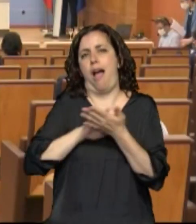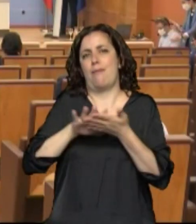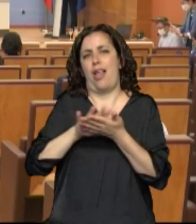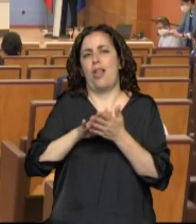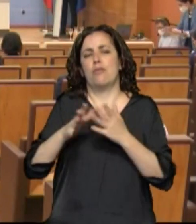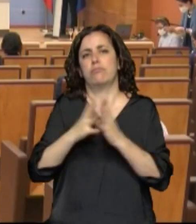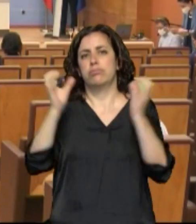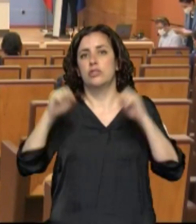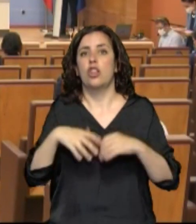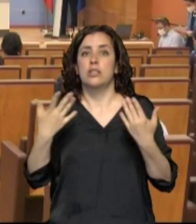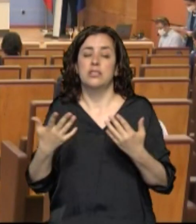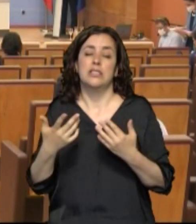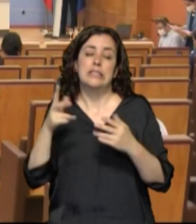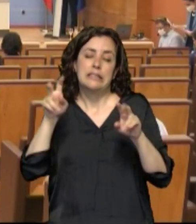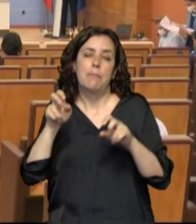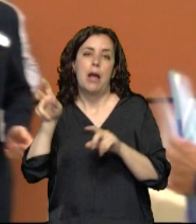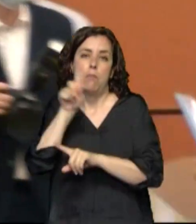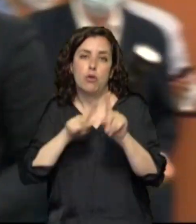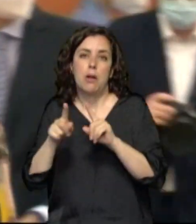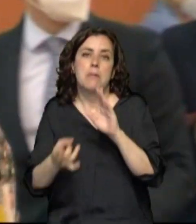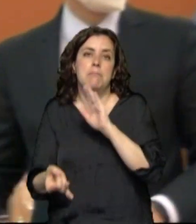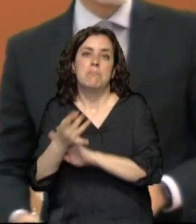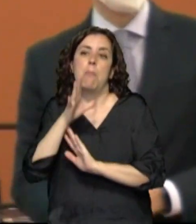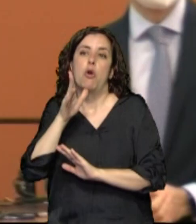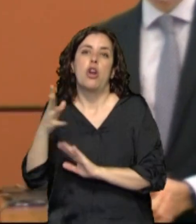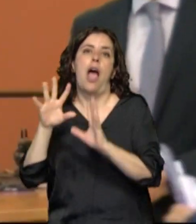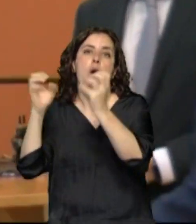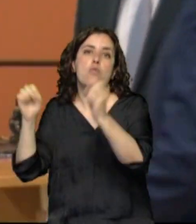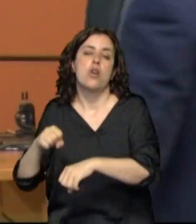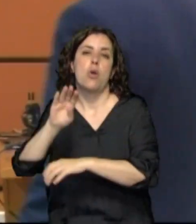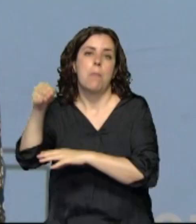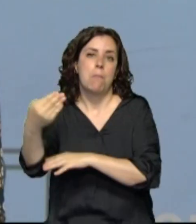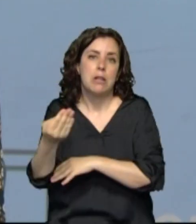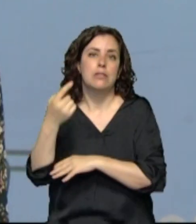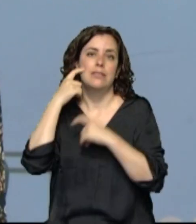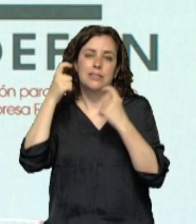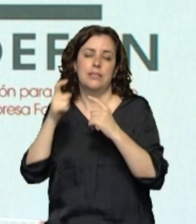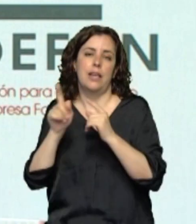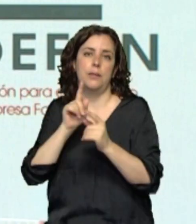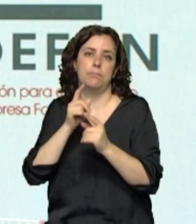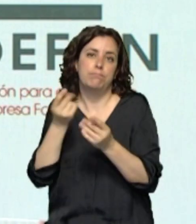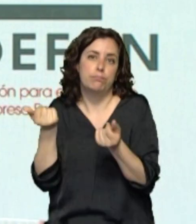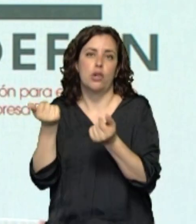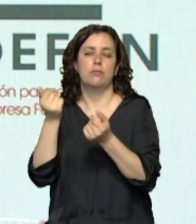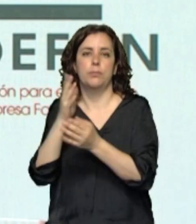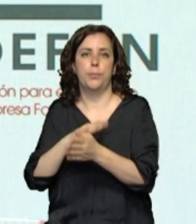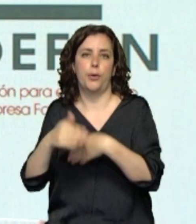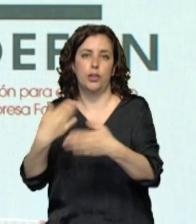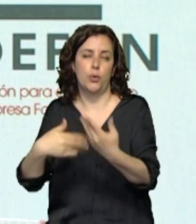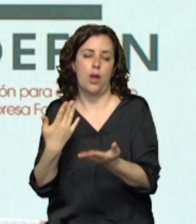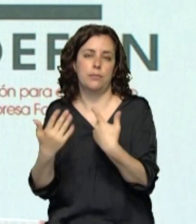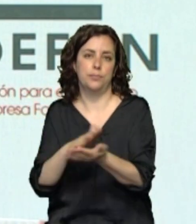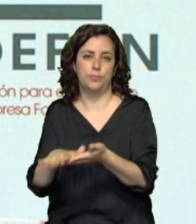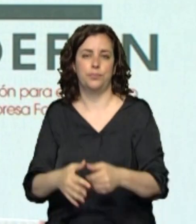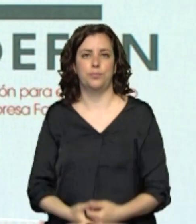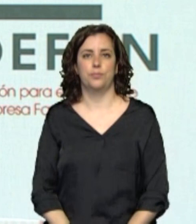tras el acuerdo con EH Bildu se pueda reconducir y que se siga en el marco del diálogo social. Bueno, y otra voz que se ha pronunciado